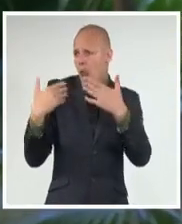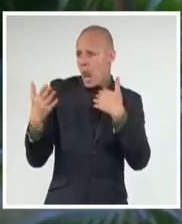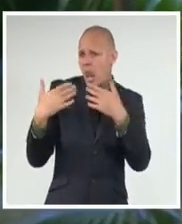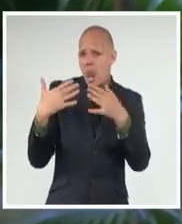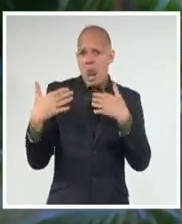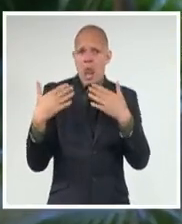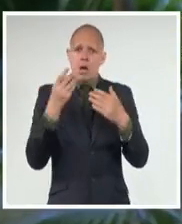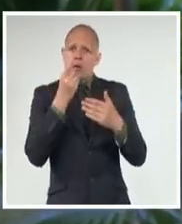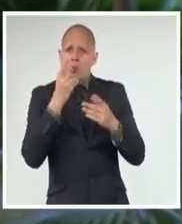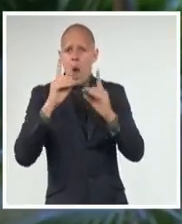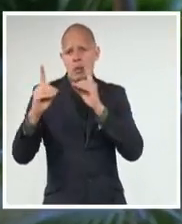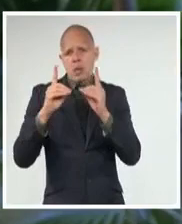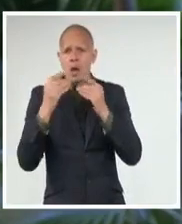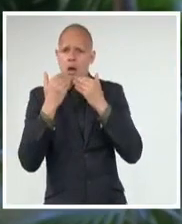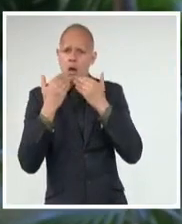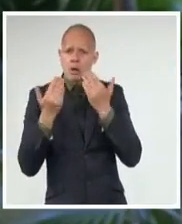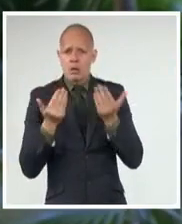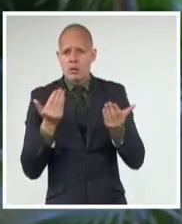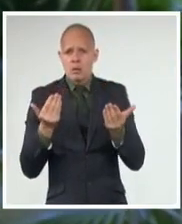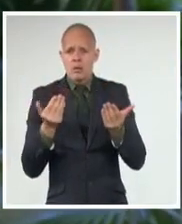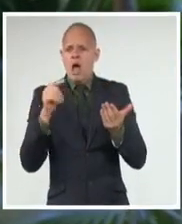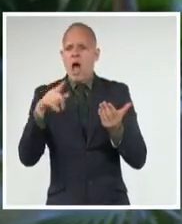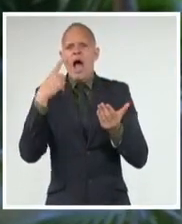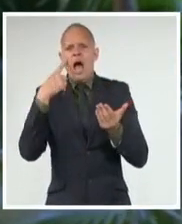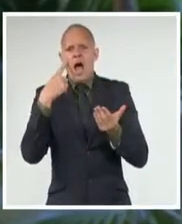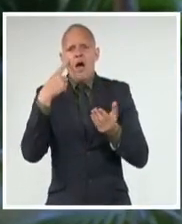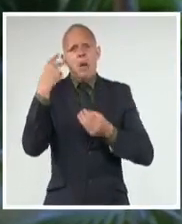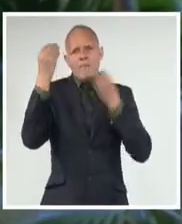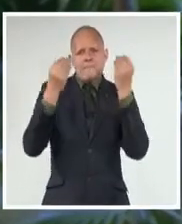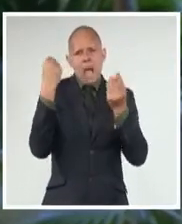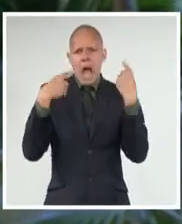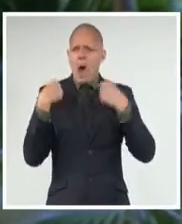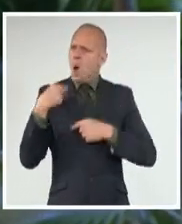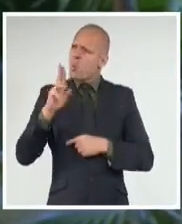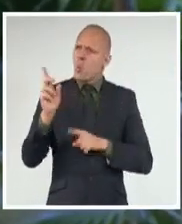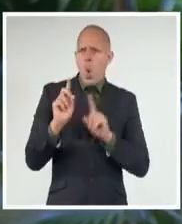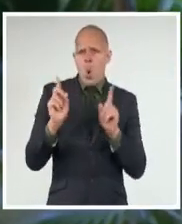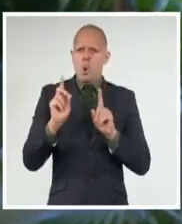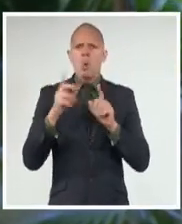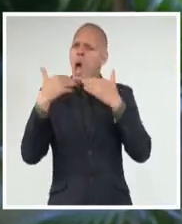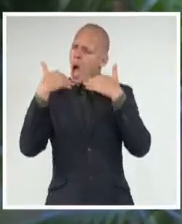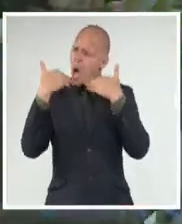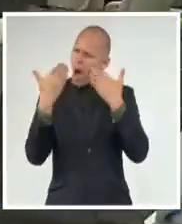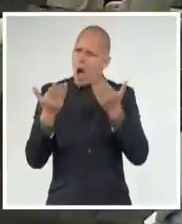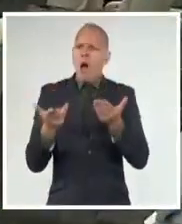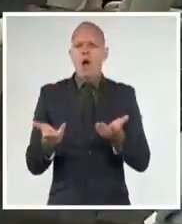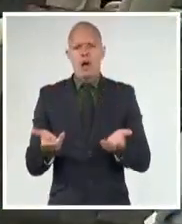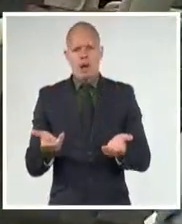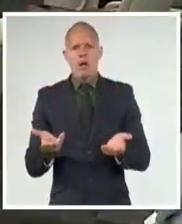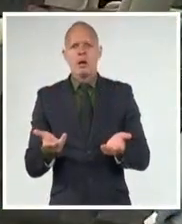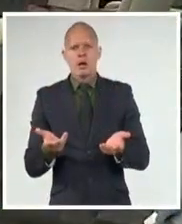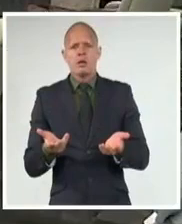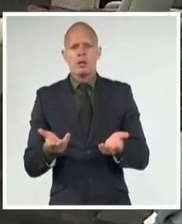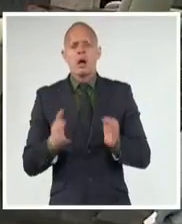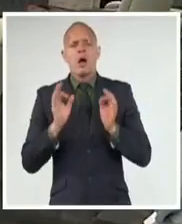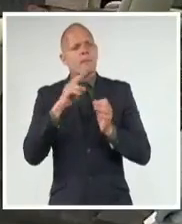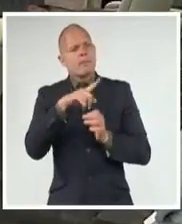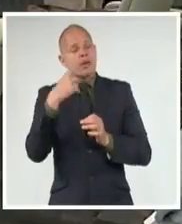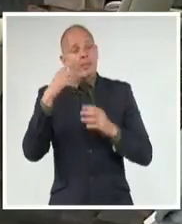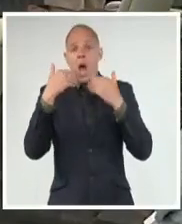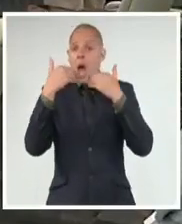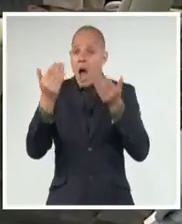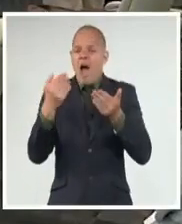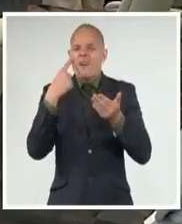donde se puedan tocar diferentes tipos de temas abiertamente, pero no solamente plantear las cosas que nos preocupan, sino también